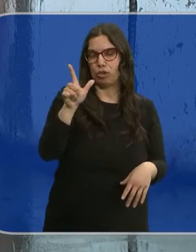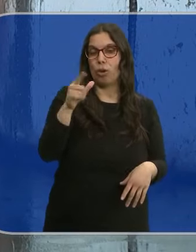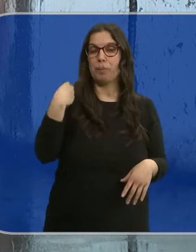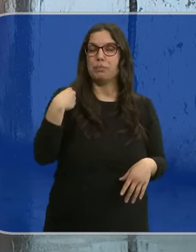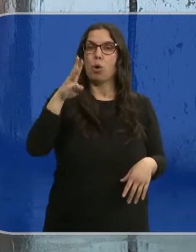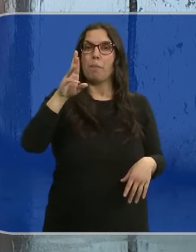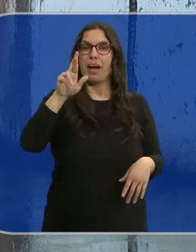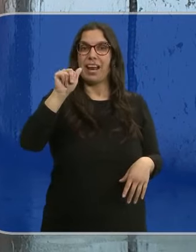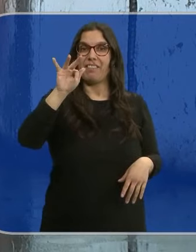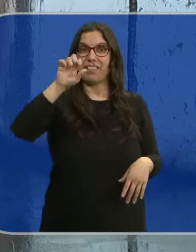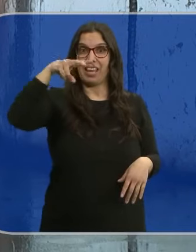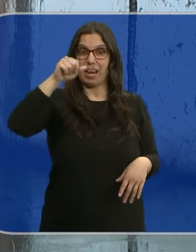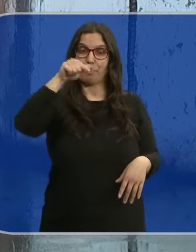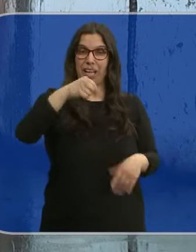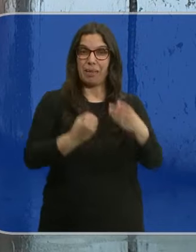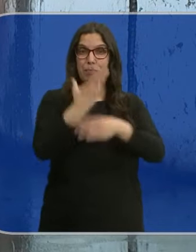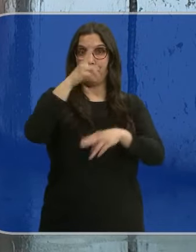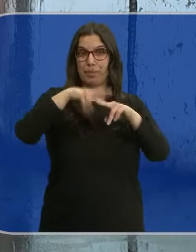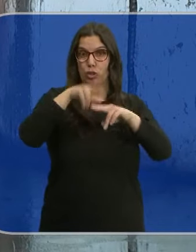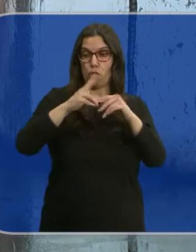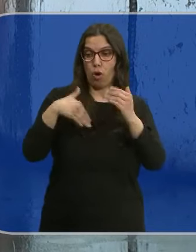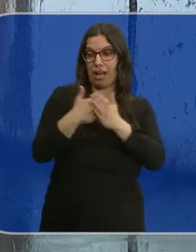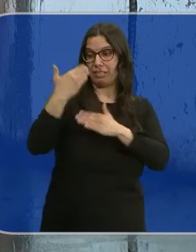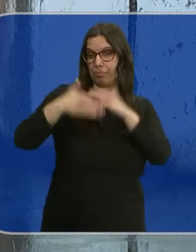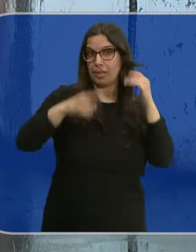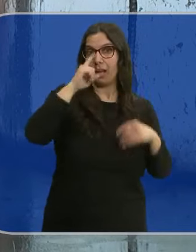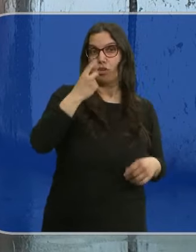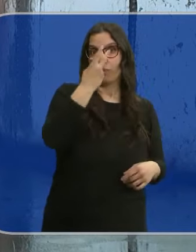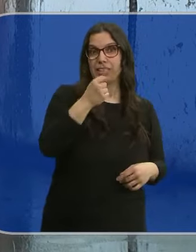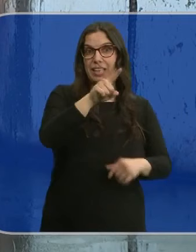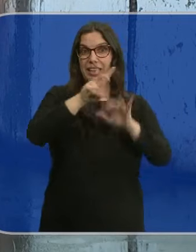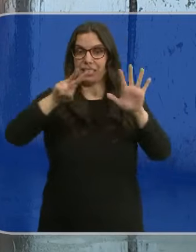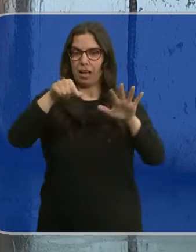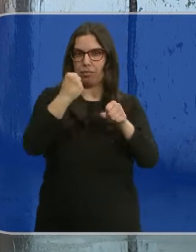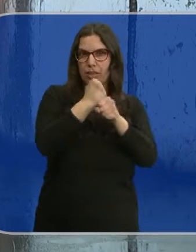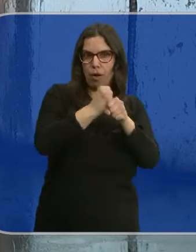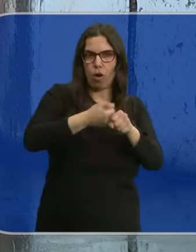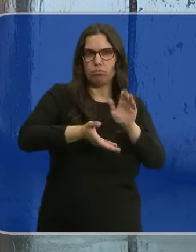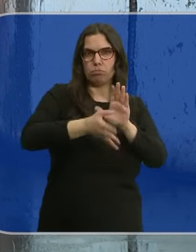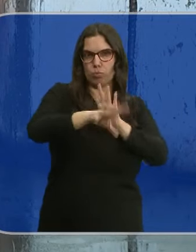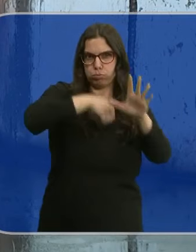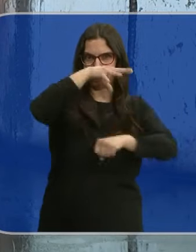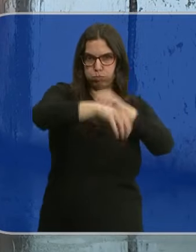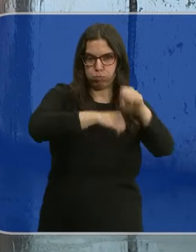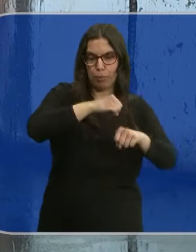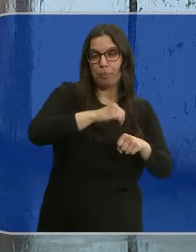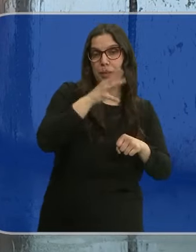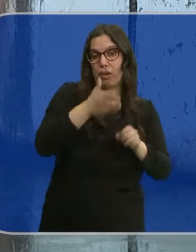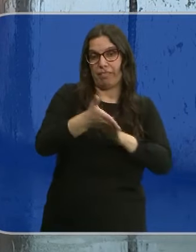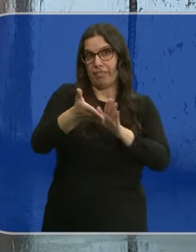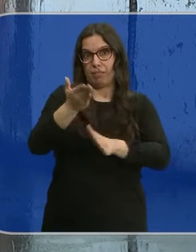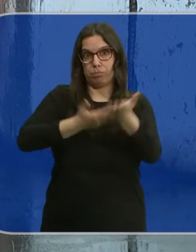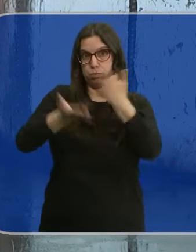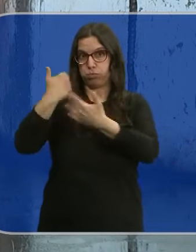derivado del petróleo que durante 50 años, hasta 2017, se extraían en este campo petrolífero de Ayoluengo, ahora pendiente de su